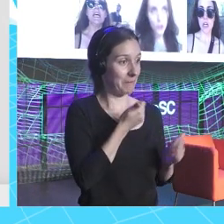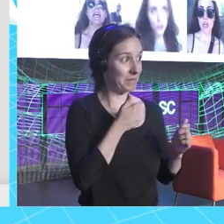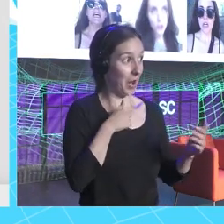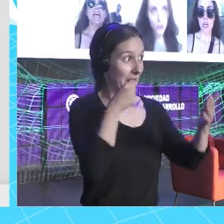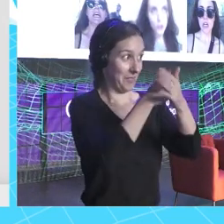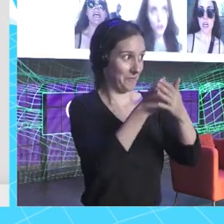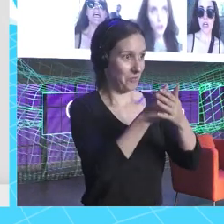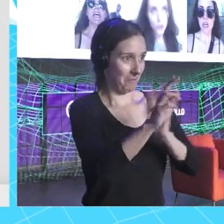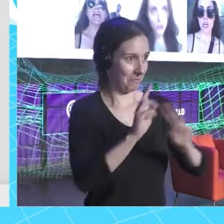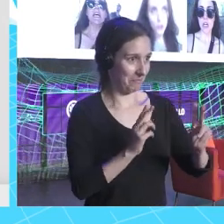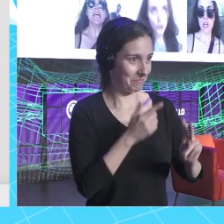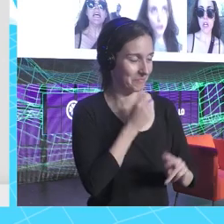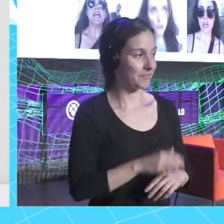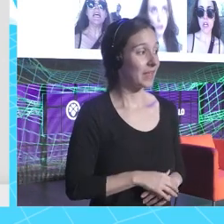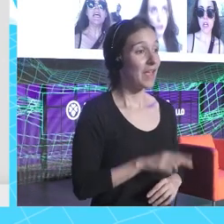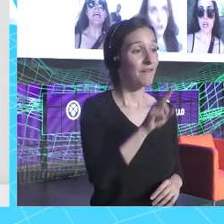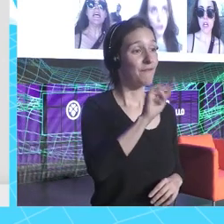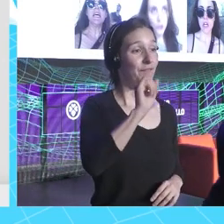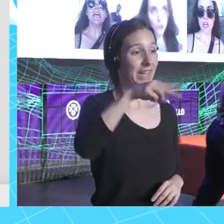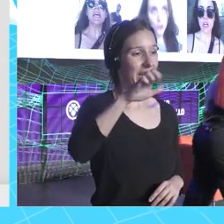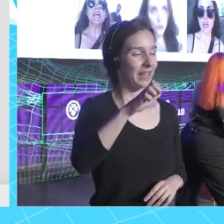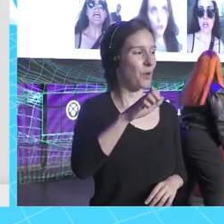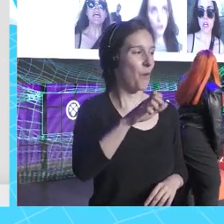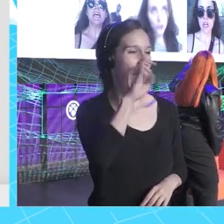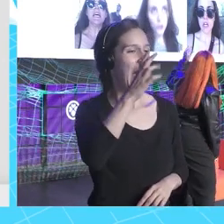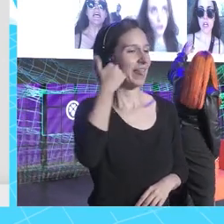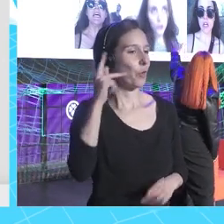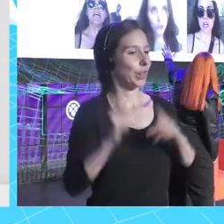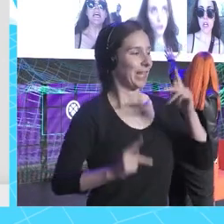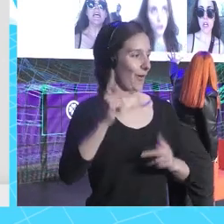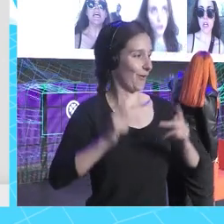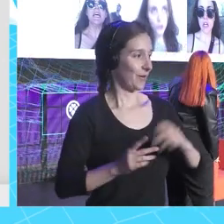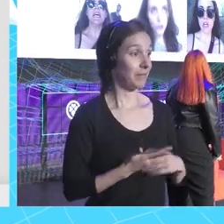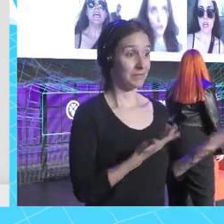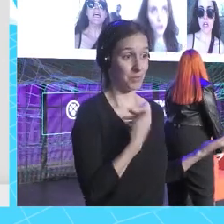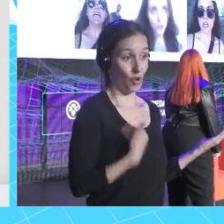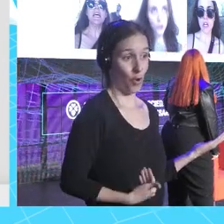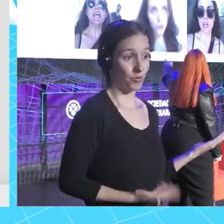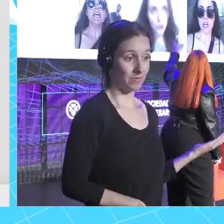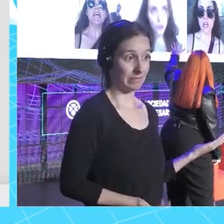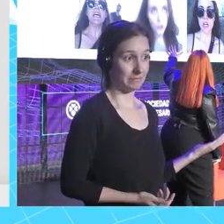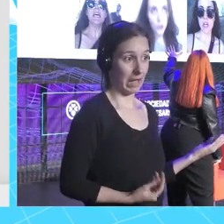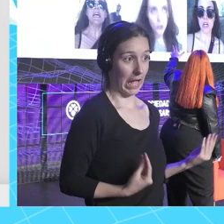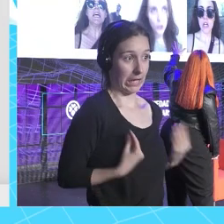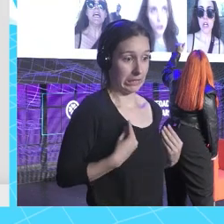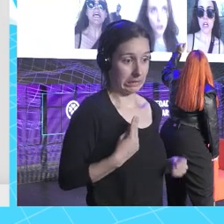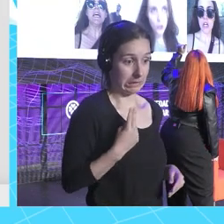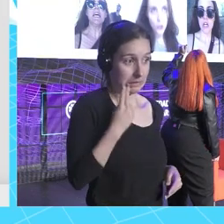Vine era el TikTok de antes, ¿vale? El TikTok de antes, bueno, esa soy yo, asustada y decidida. Entonces,